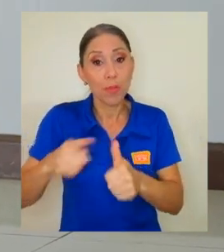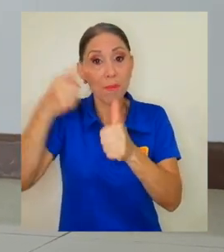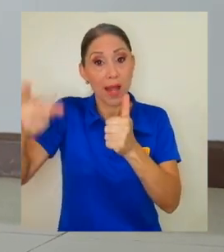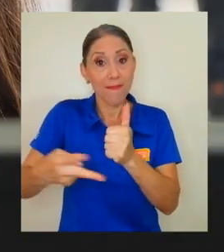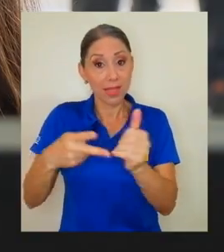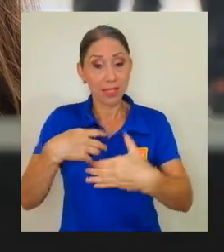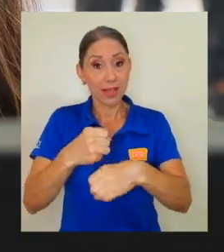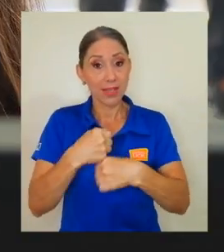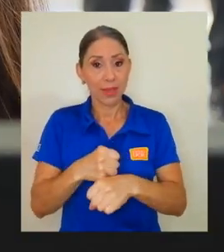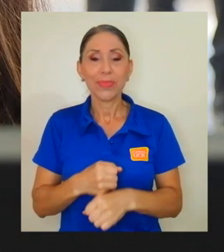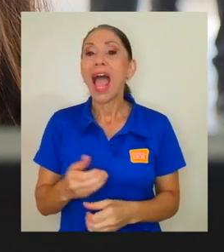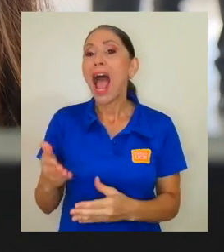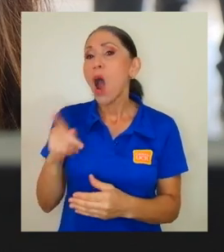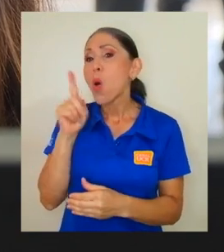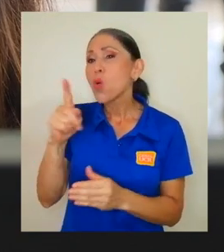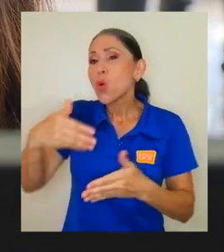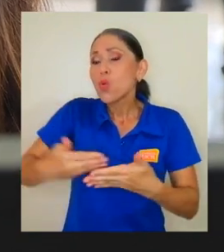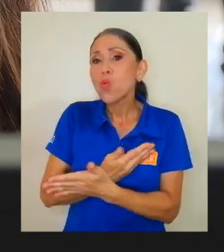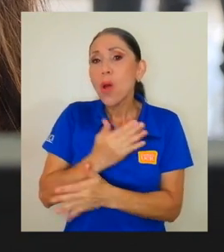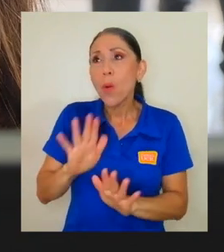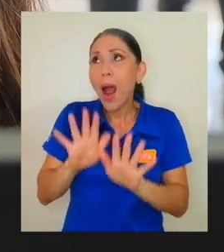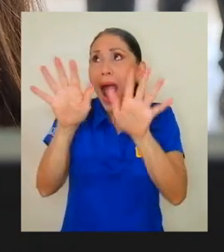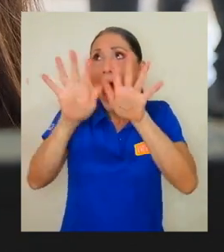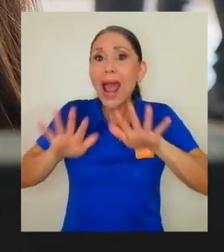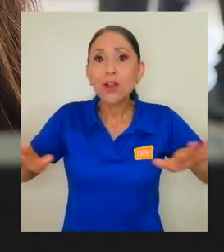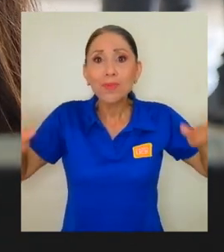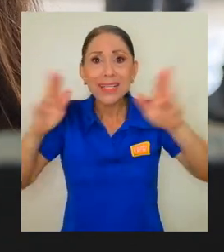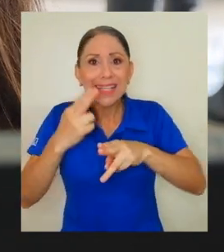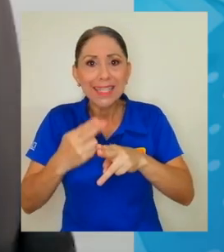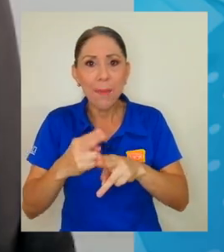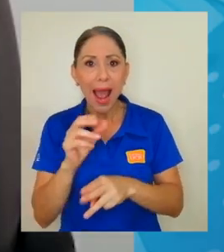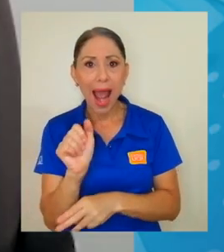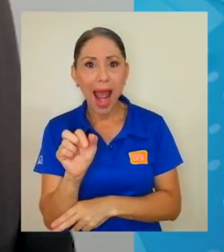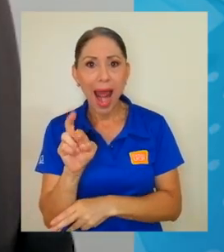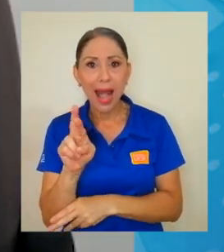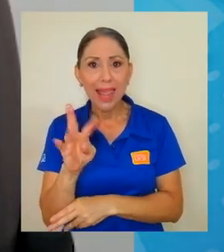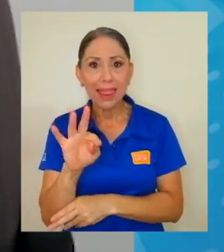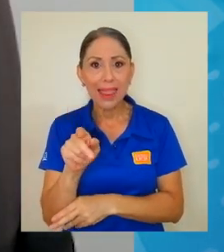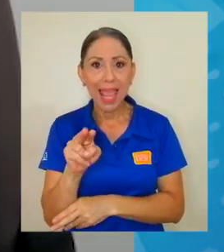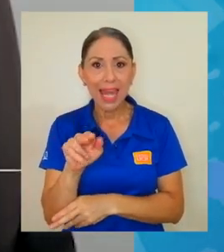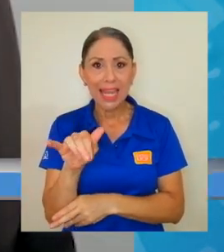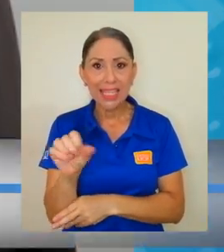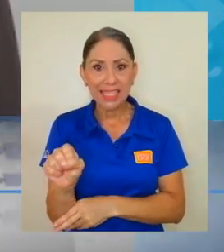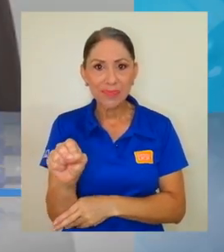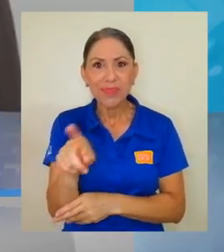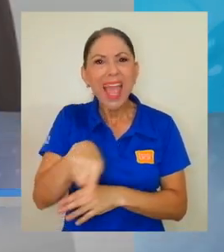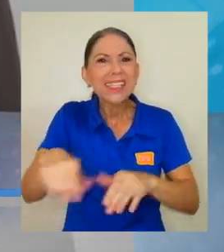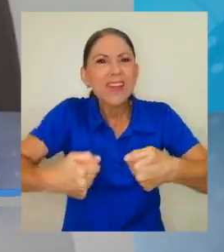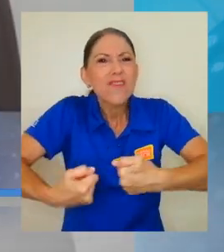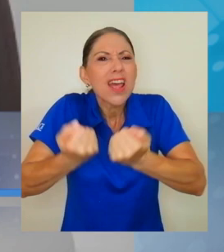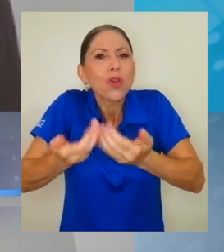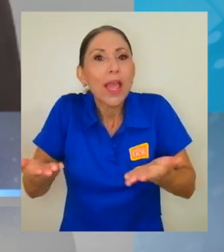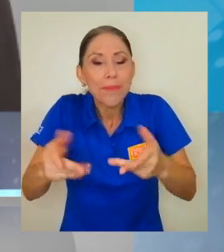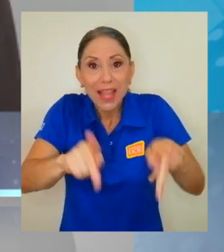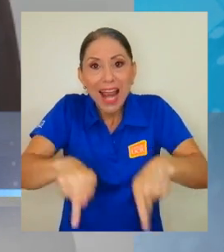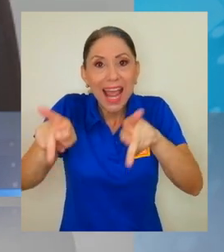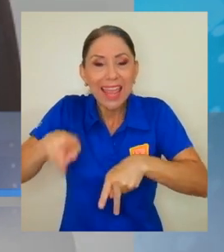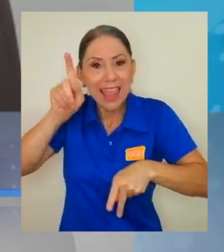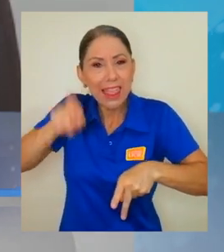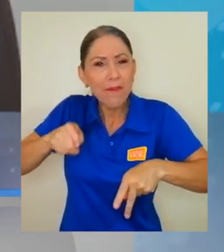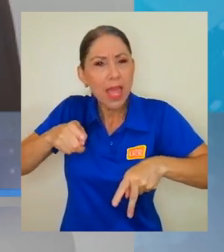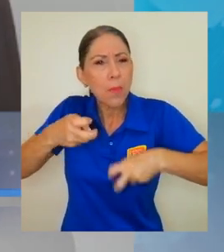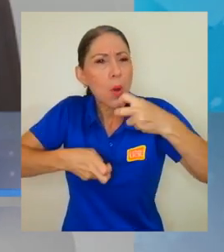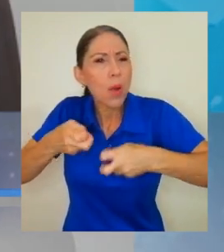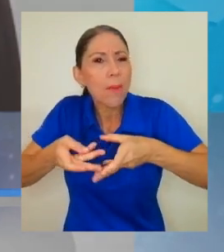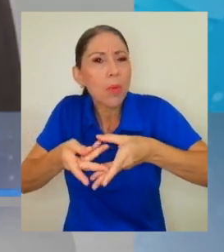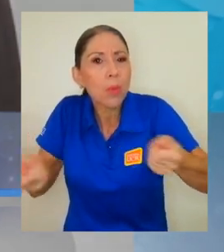realizar. Tenemos uno aeroespacial nuevo que se llama Artemis y es un reto en donde la gente tiene que resolver un problema de